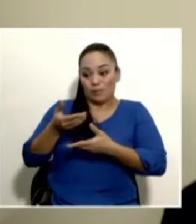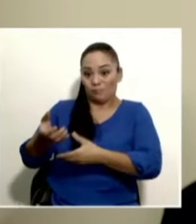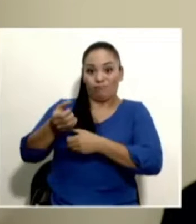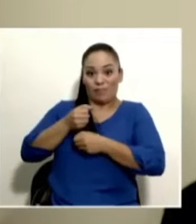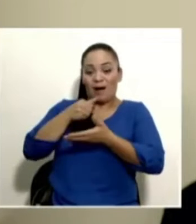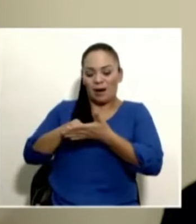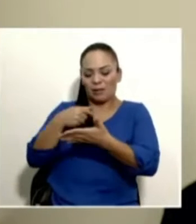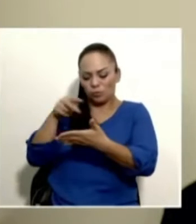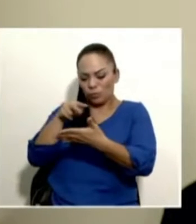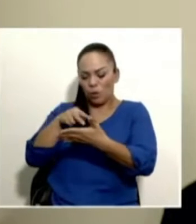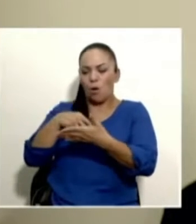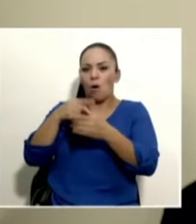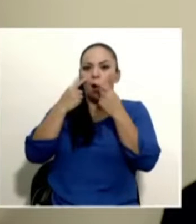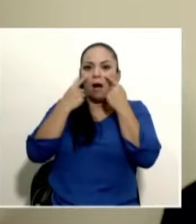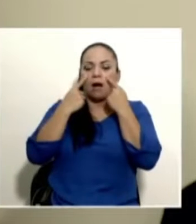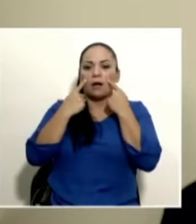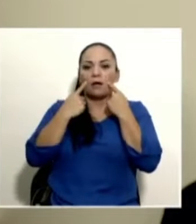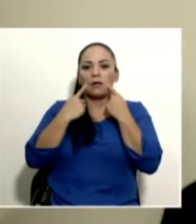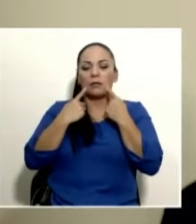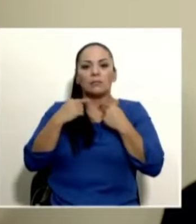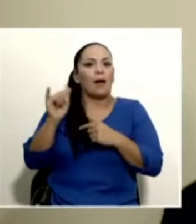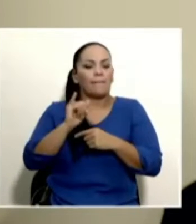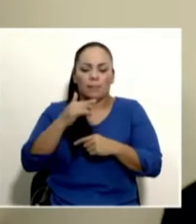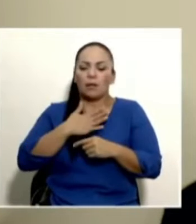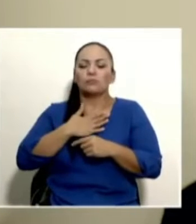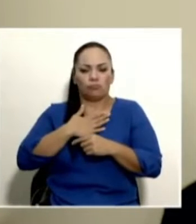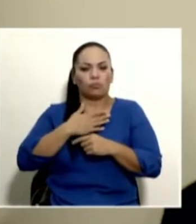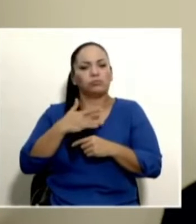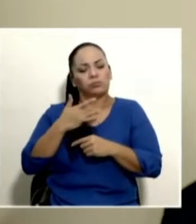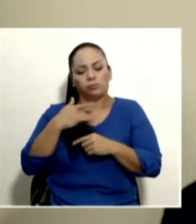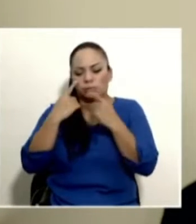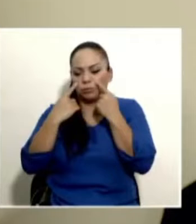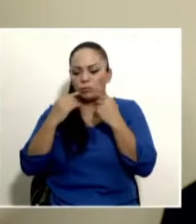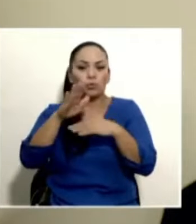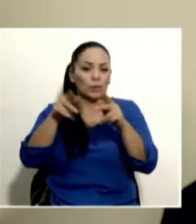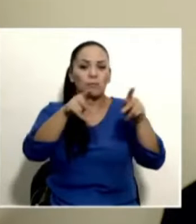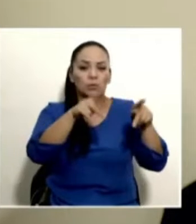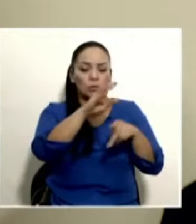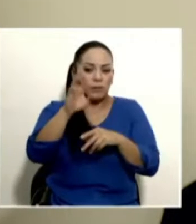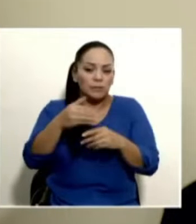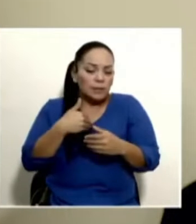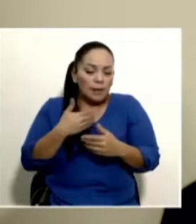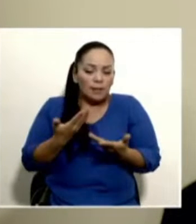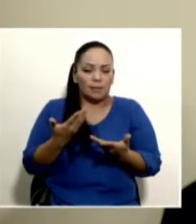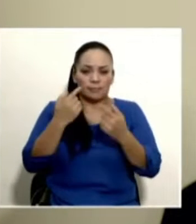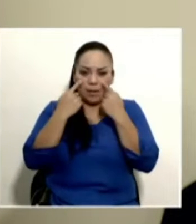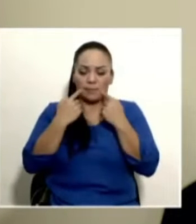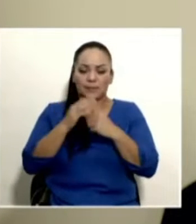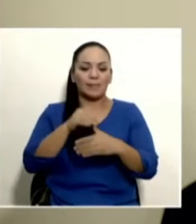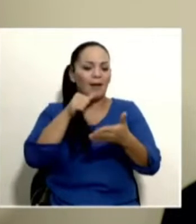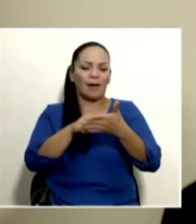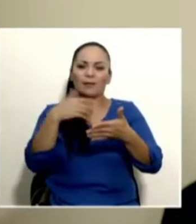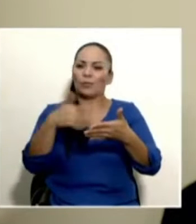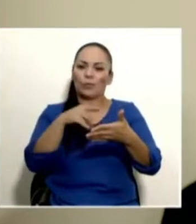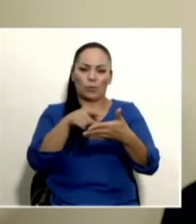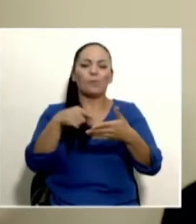sí, yo también tengo lágrimas, porque todos los costarricenses tenemos eso. Entonces, yo creo que la carta habla por sí sola,